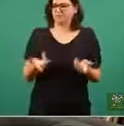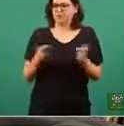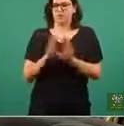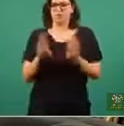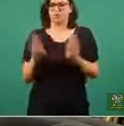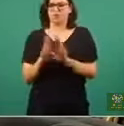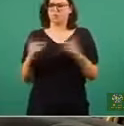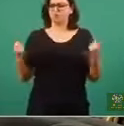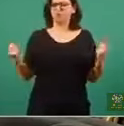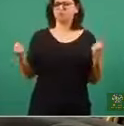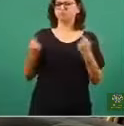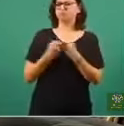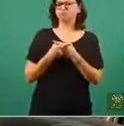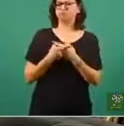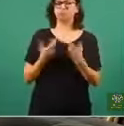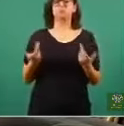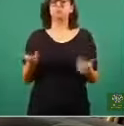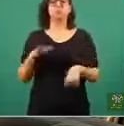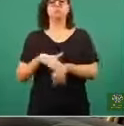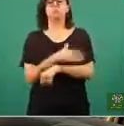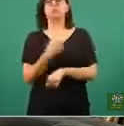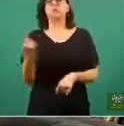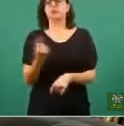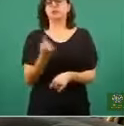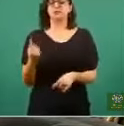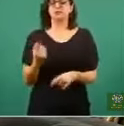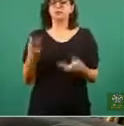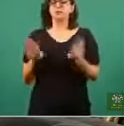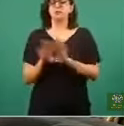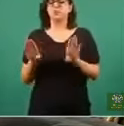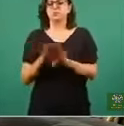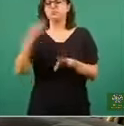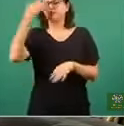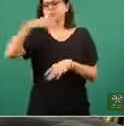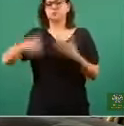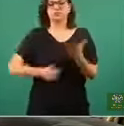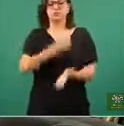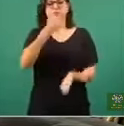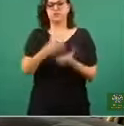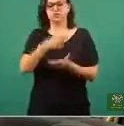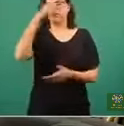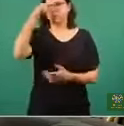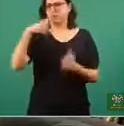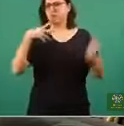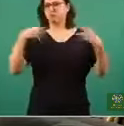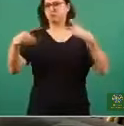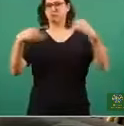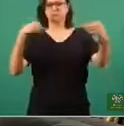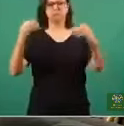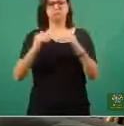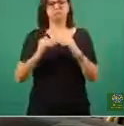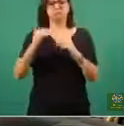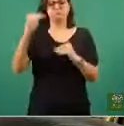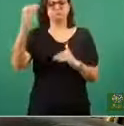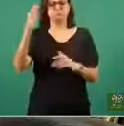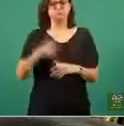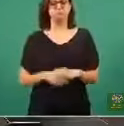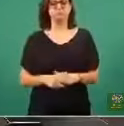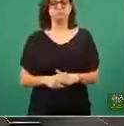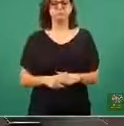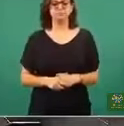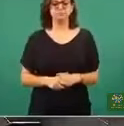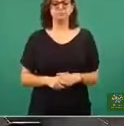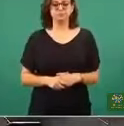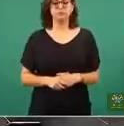Saber qué indicadores están tomando en cuenta para afirmar que la Ciudad de México tiene una alza de COVID-19. Sería mi primera pregunta.